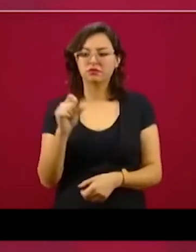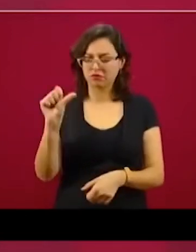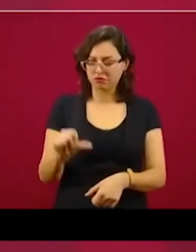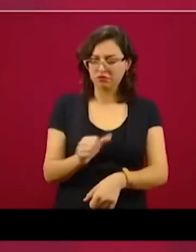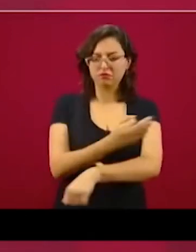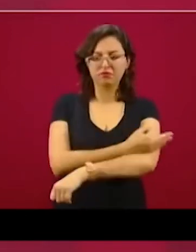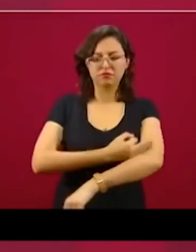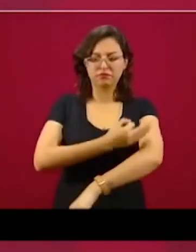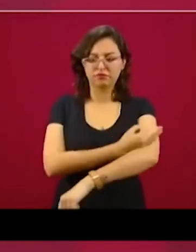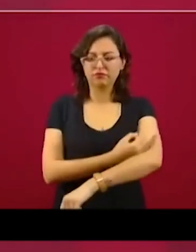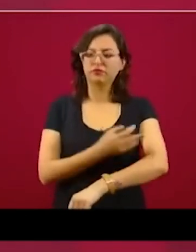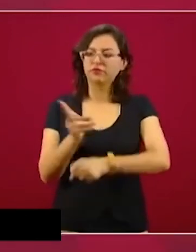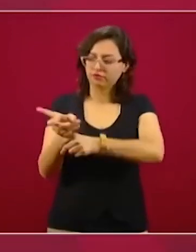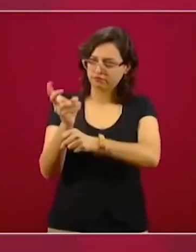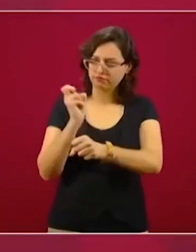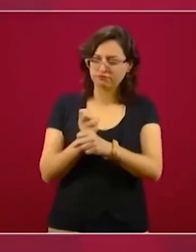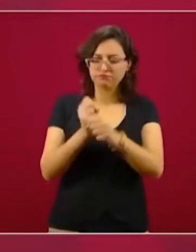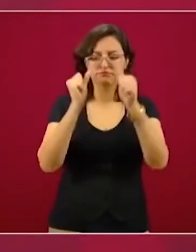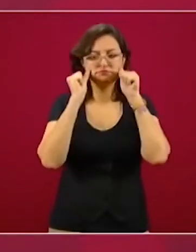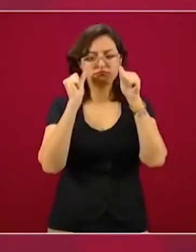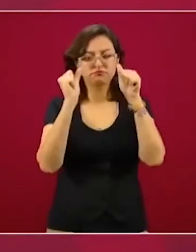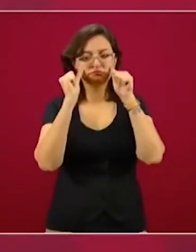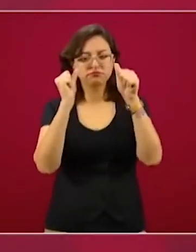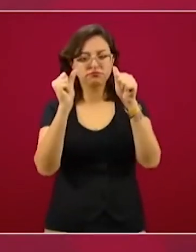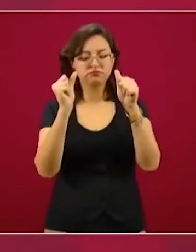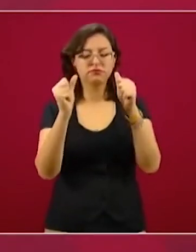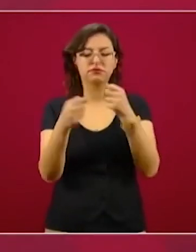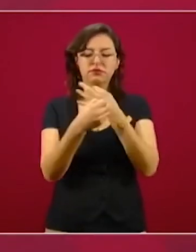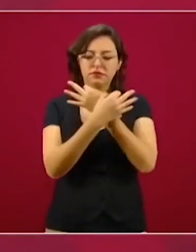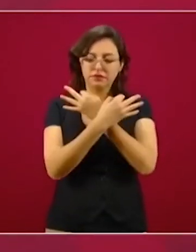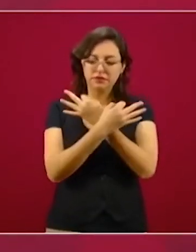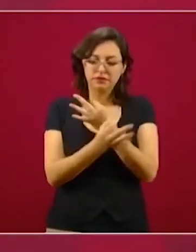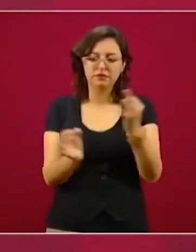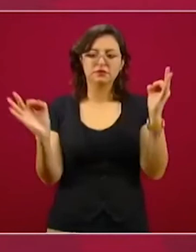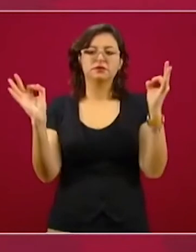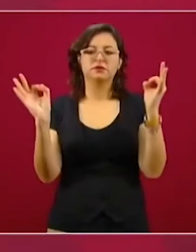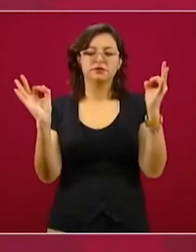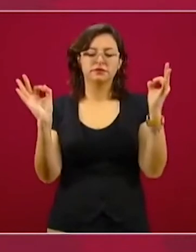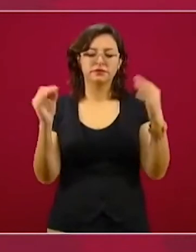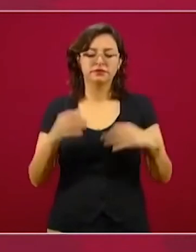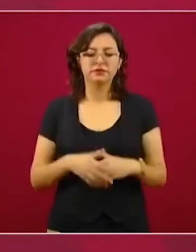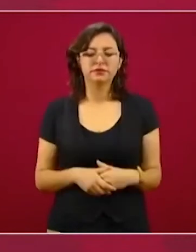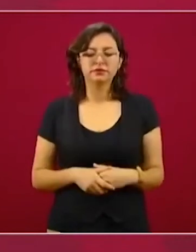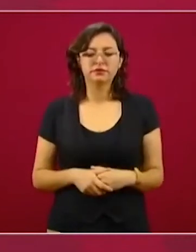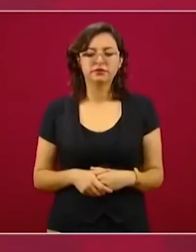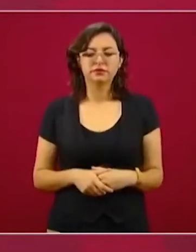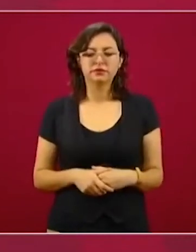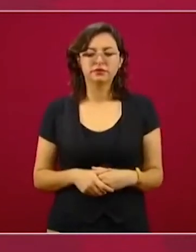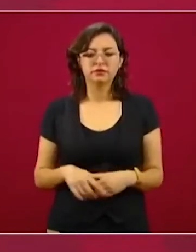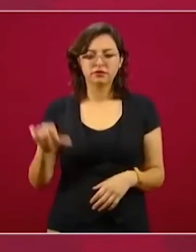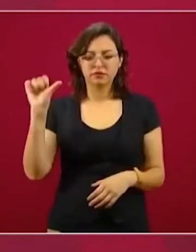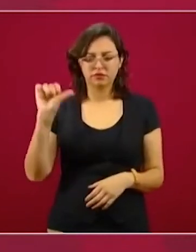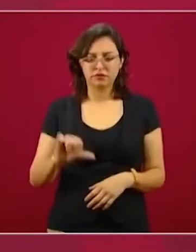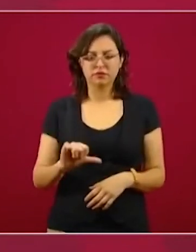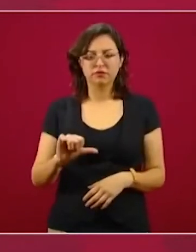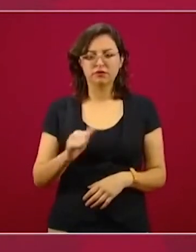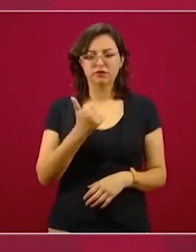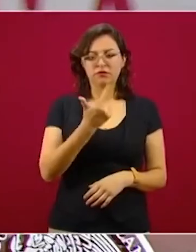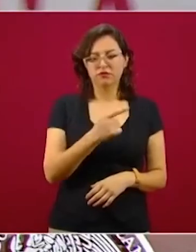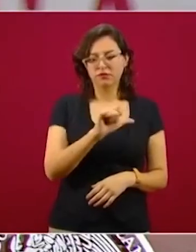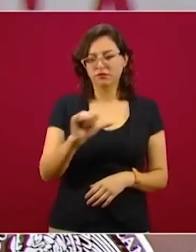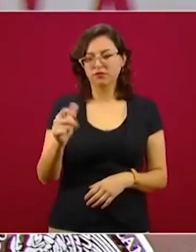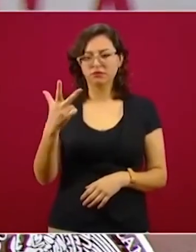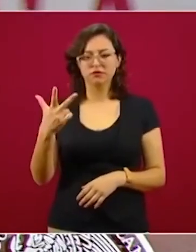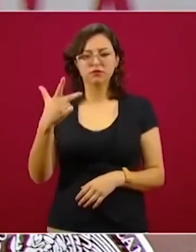pendientes. Se va a dar este anuncio hoy de siete